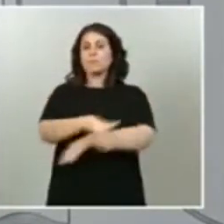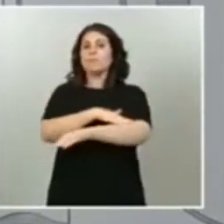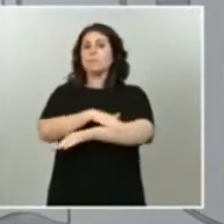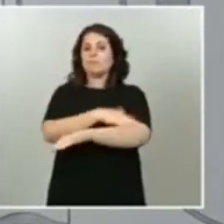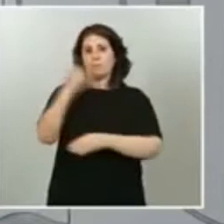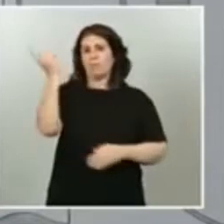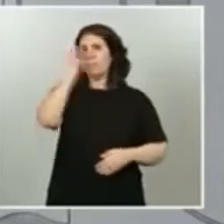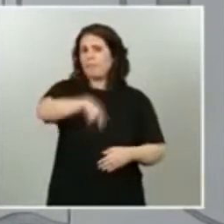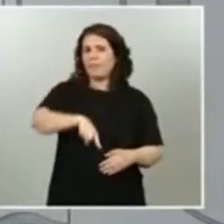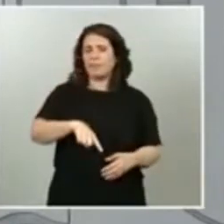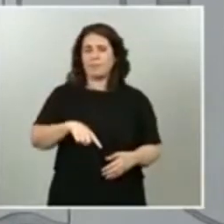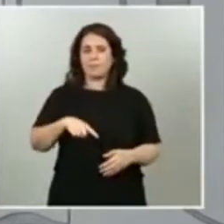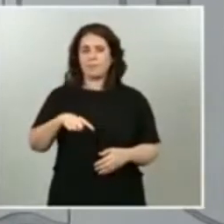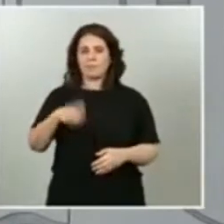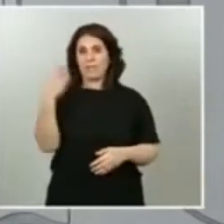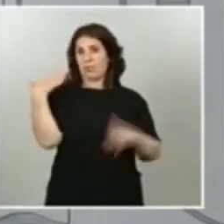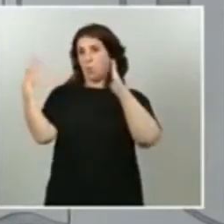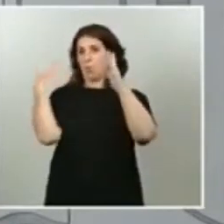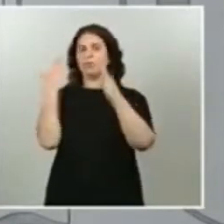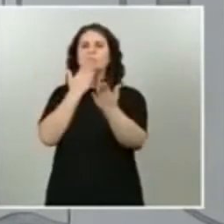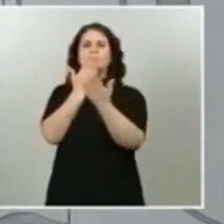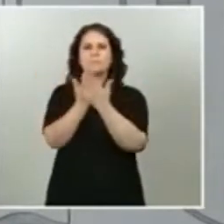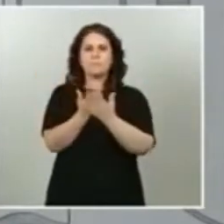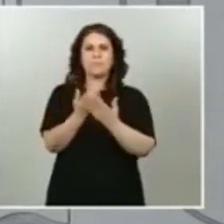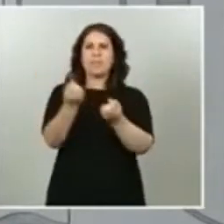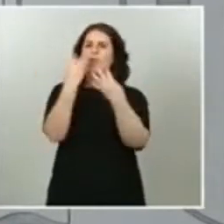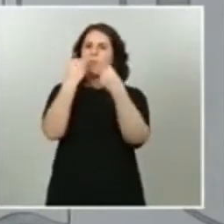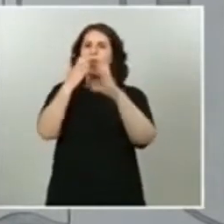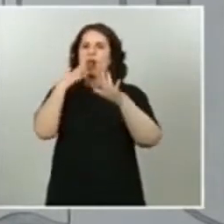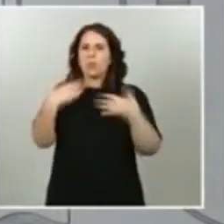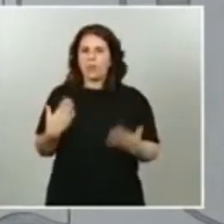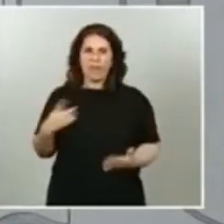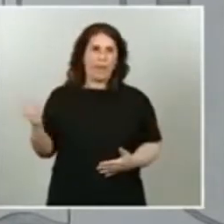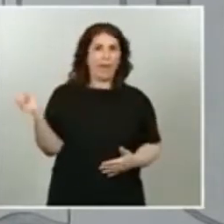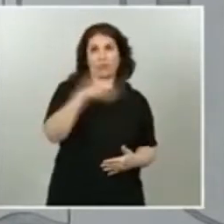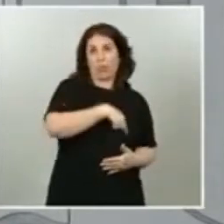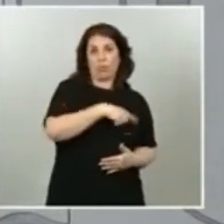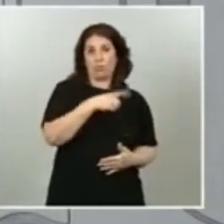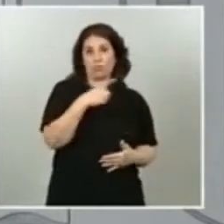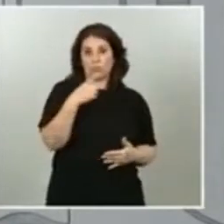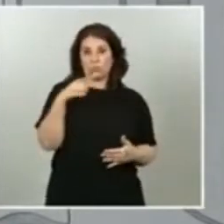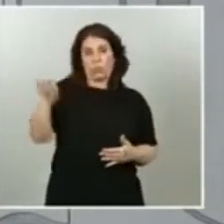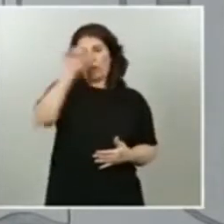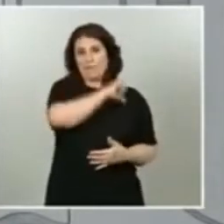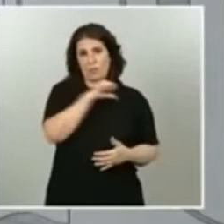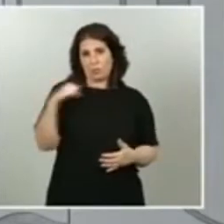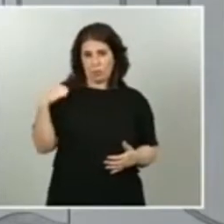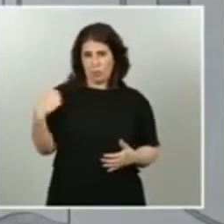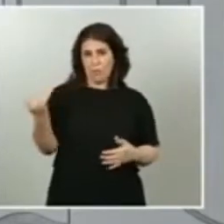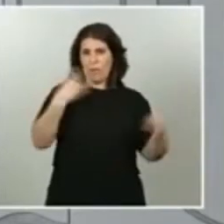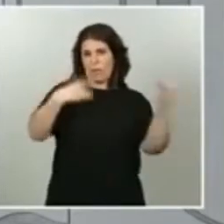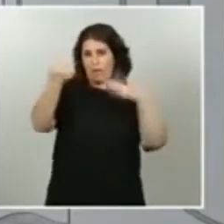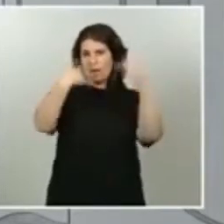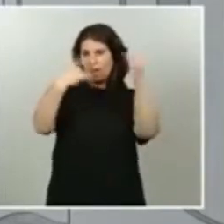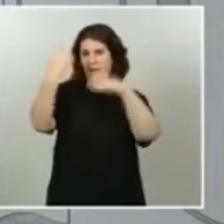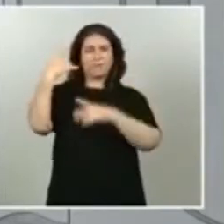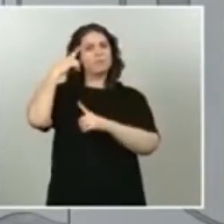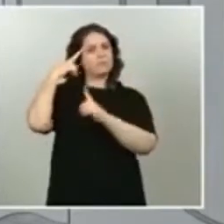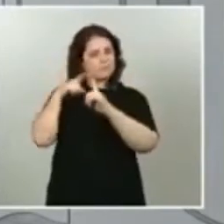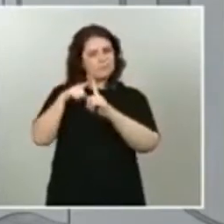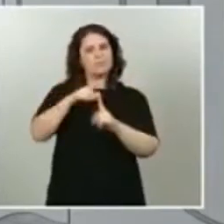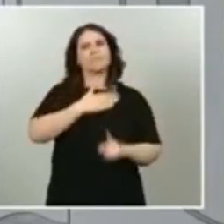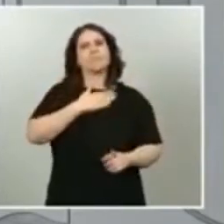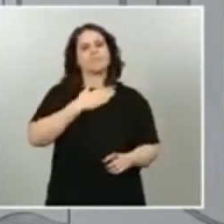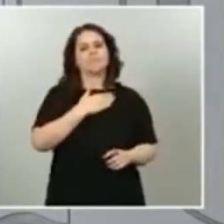en su momento solicitó una información actualizada a todas las comunidades autónomas para tener una imagen,